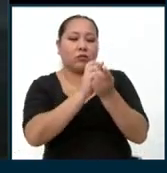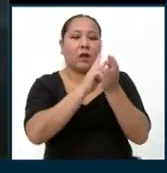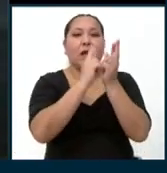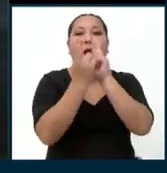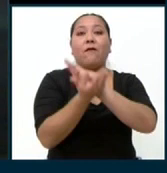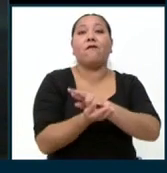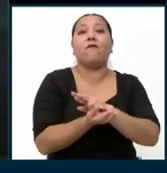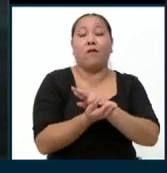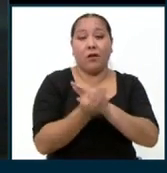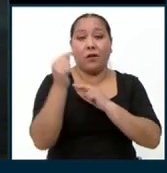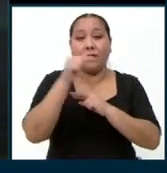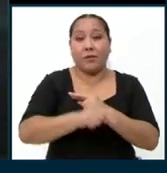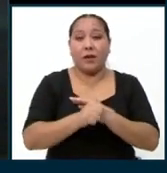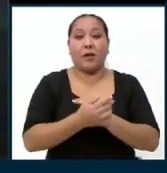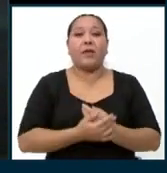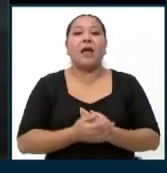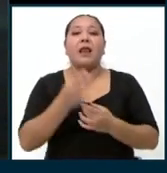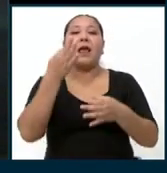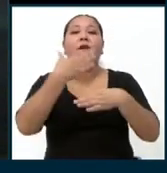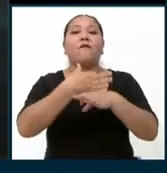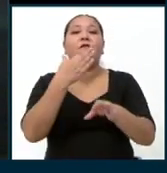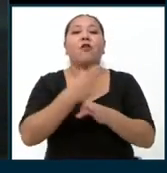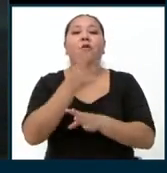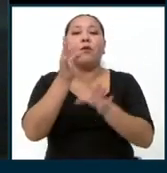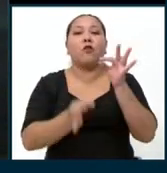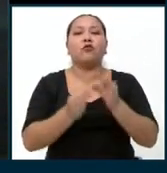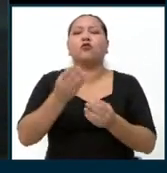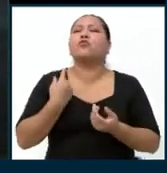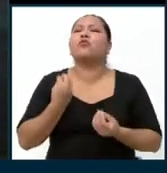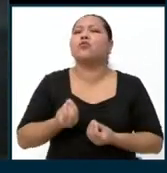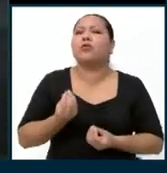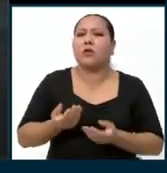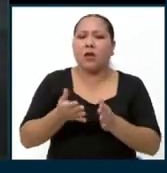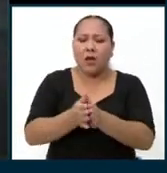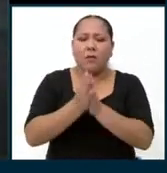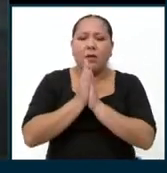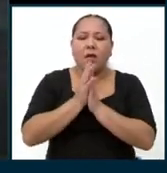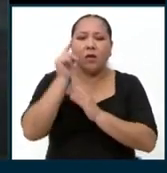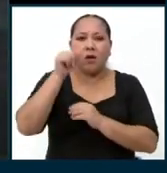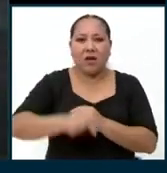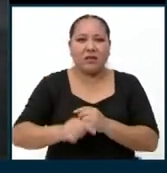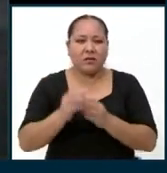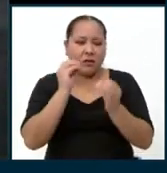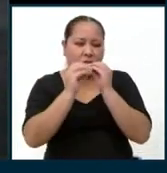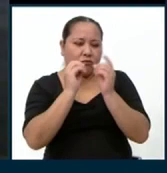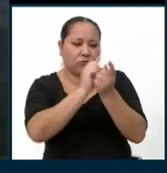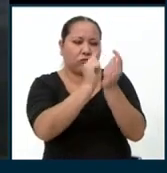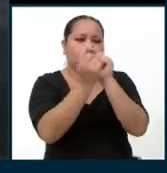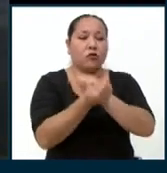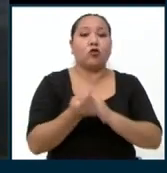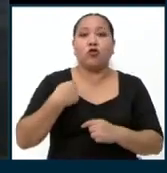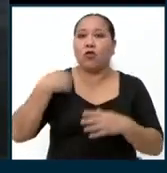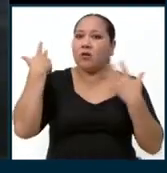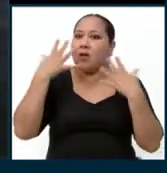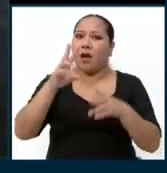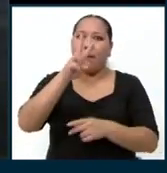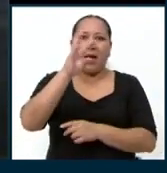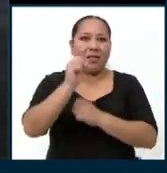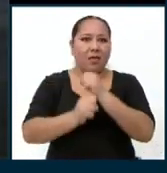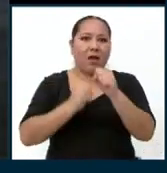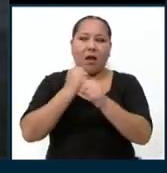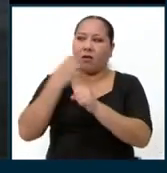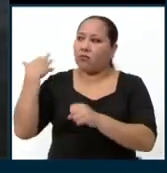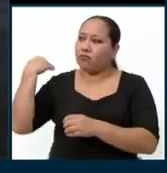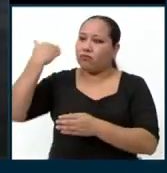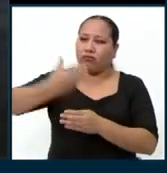¿Por qué he elegido esta reforma? Porque yo tengo 20 años trabajando en el Poder Judicial. Una experiencia en la cual, verdaderamente,